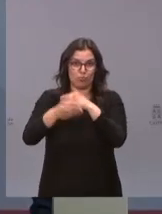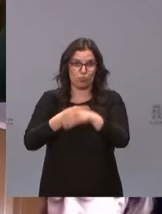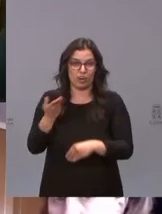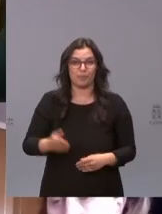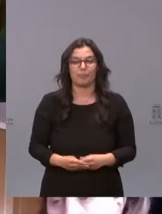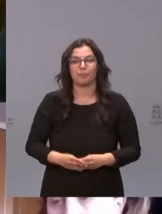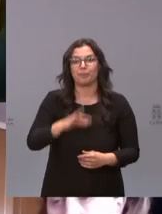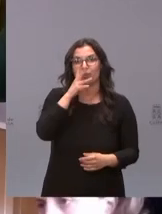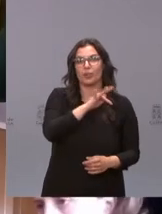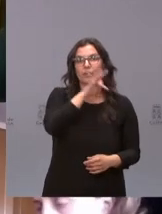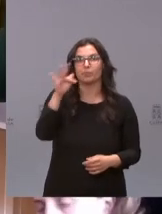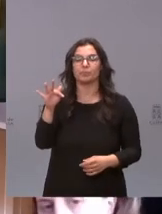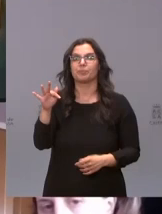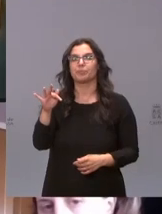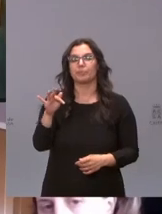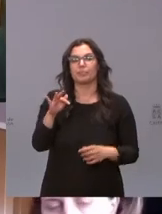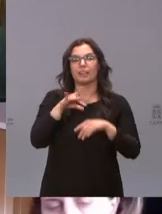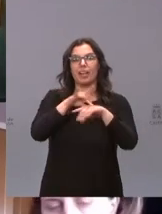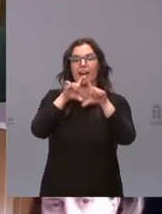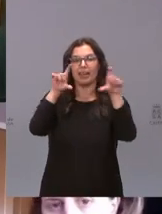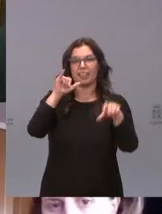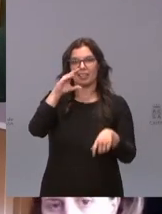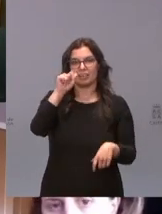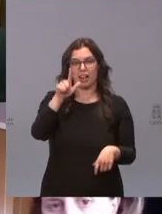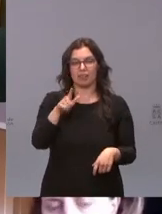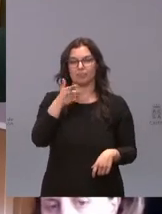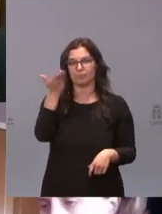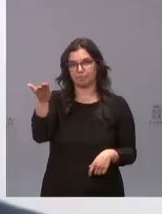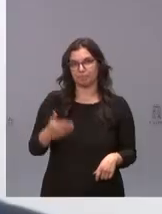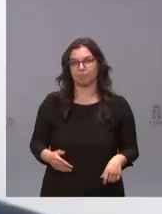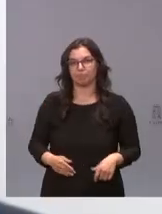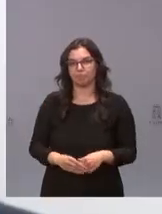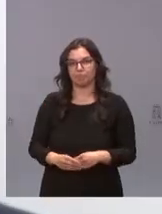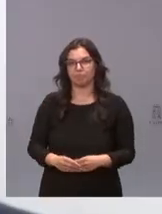pregunta ahora Javier Muñiz de la agencia ICAL cuando quieras Javier